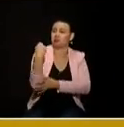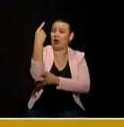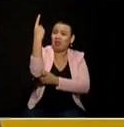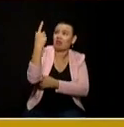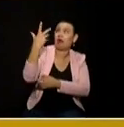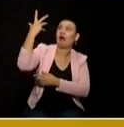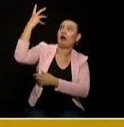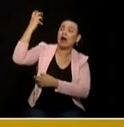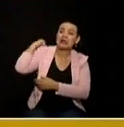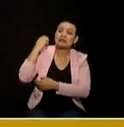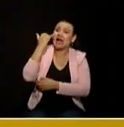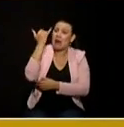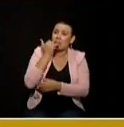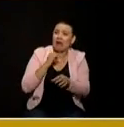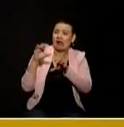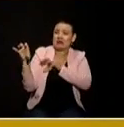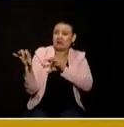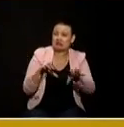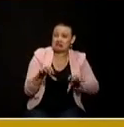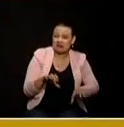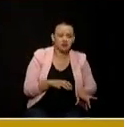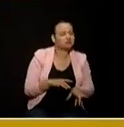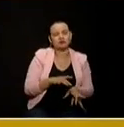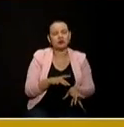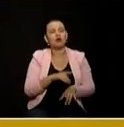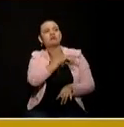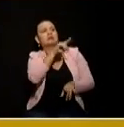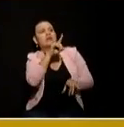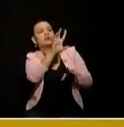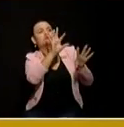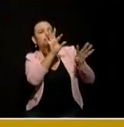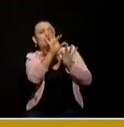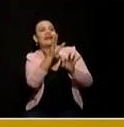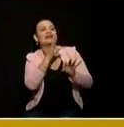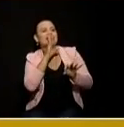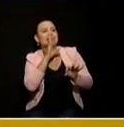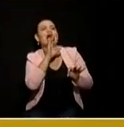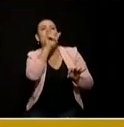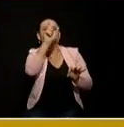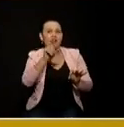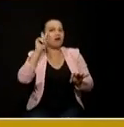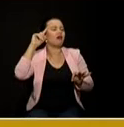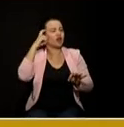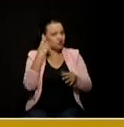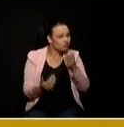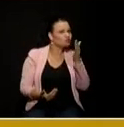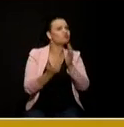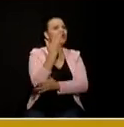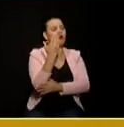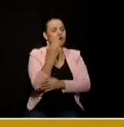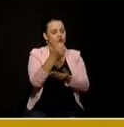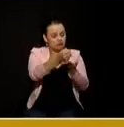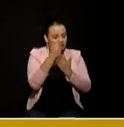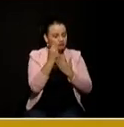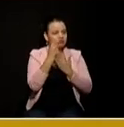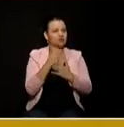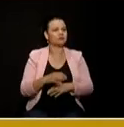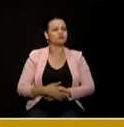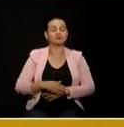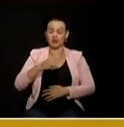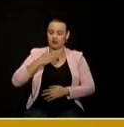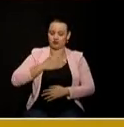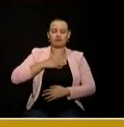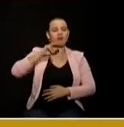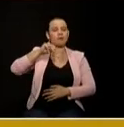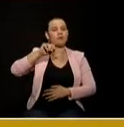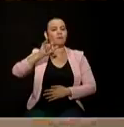el pasado que no existe démosle la oportunidad a un nuevo gobernante para antioquia para un nuevo tiempo para este departamento mauricio tomó